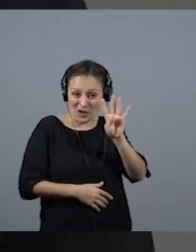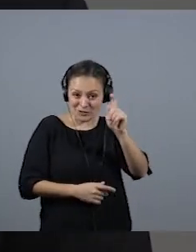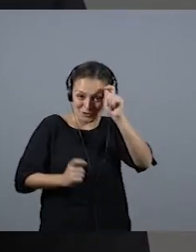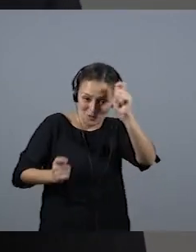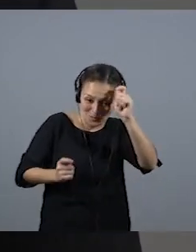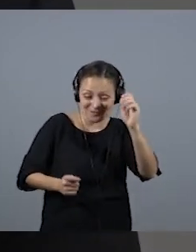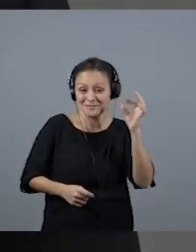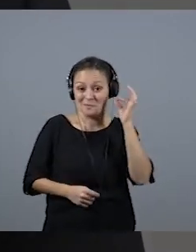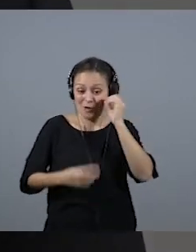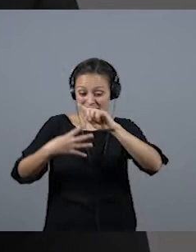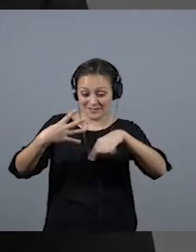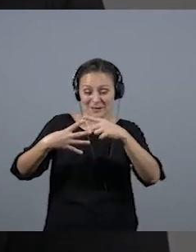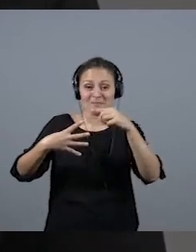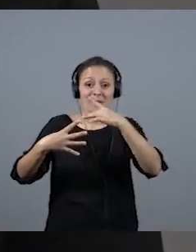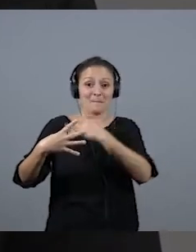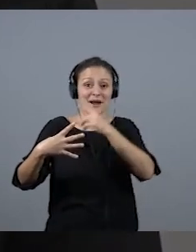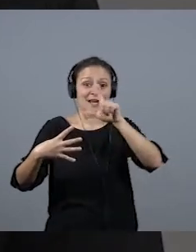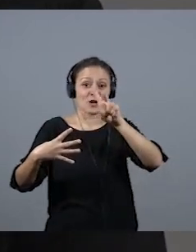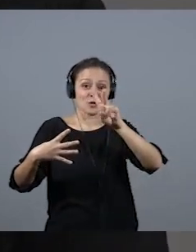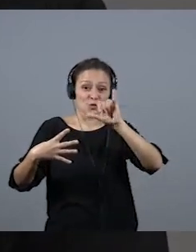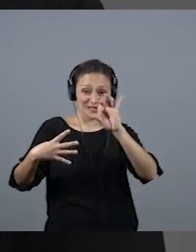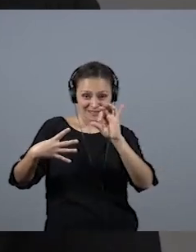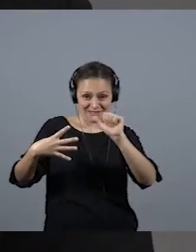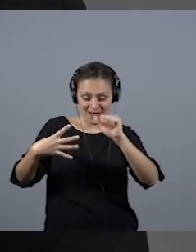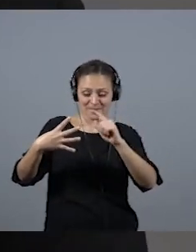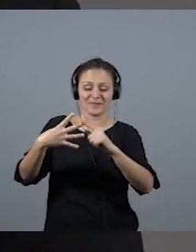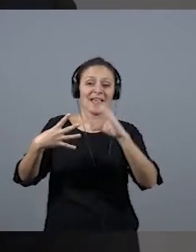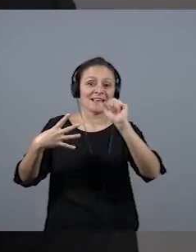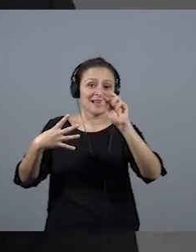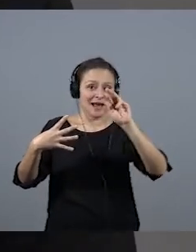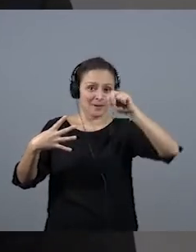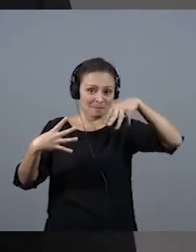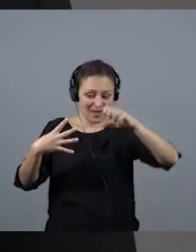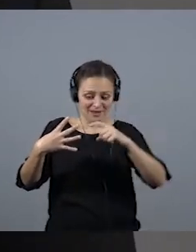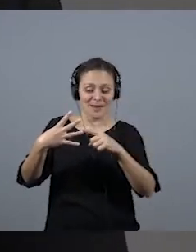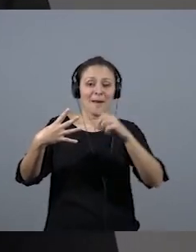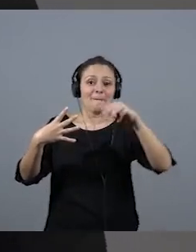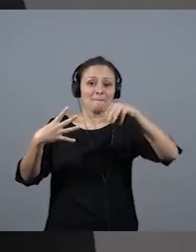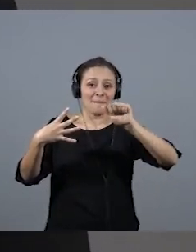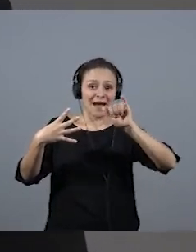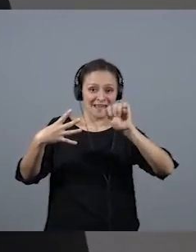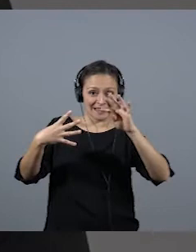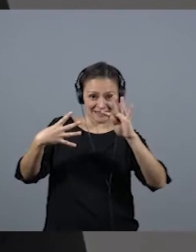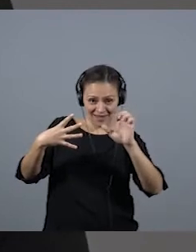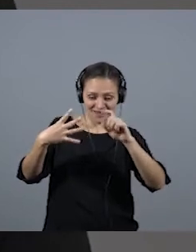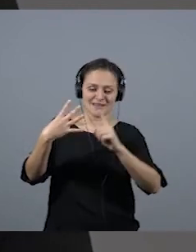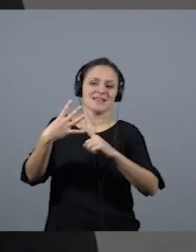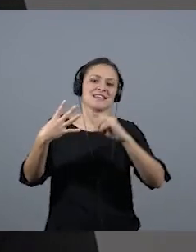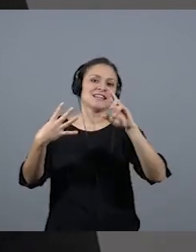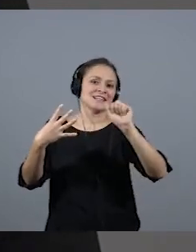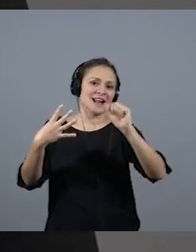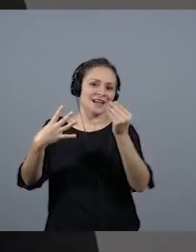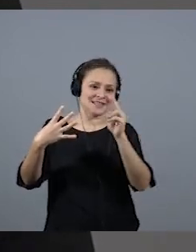son María Luisa Rosarena, Carmen Rodríguez Van Bemer, Maite Castro y Raquel Asirón. Y antes de charlar con ellas,